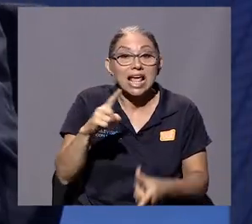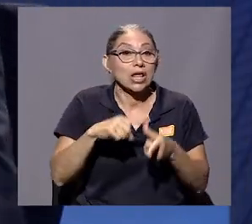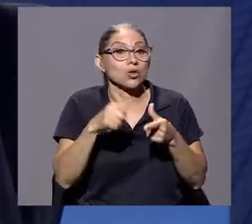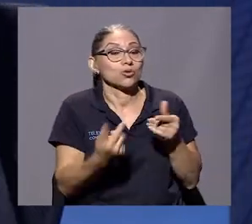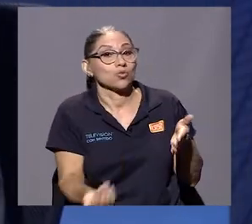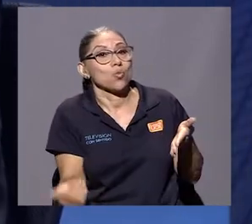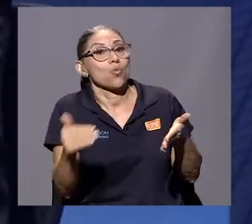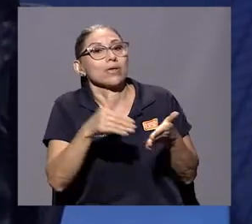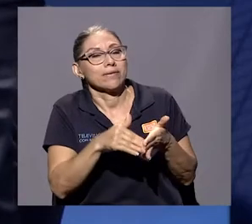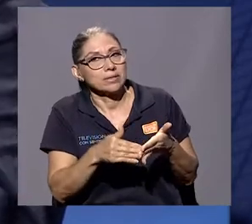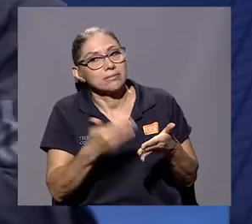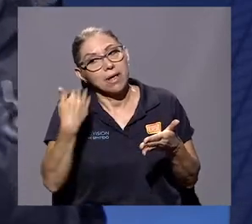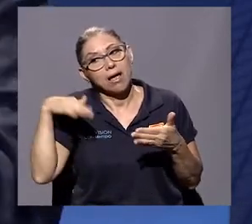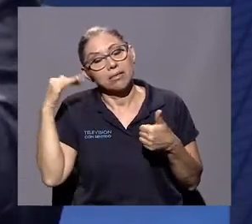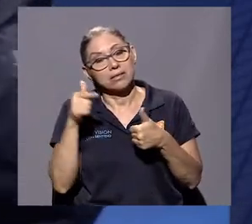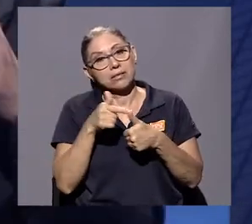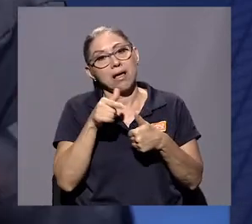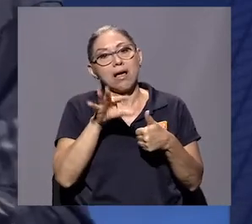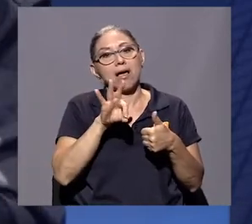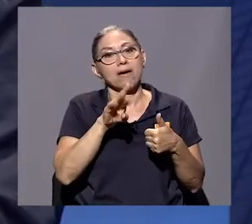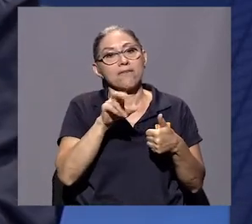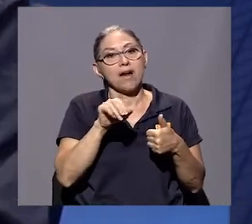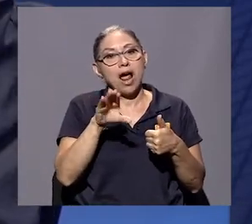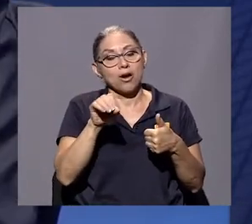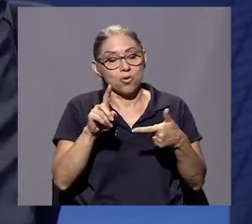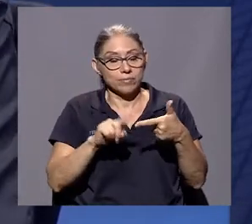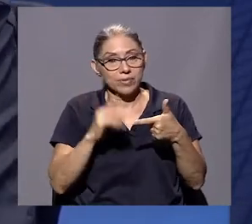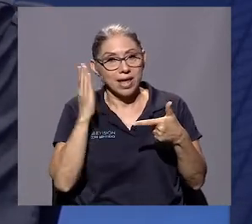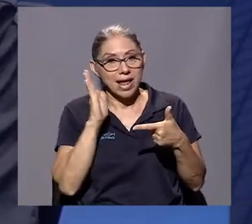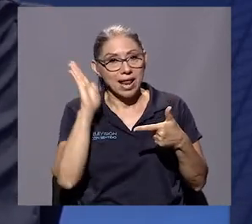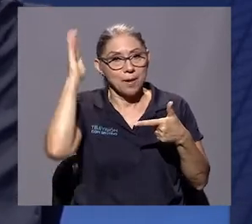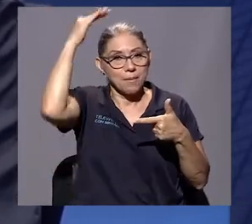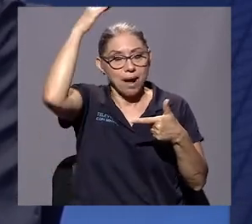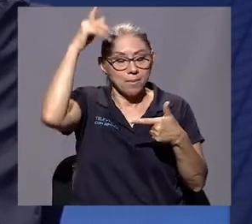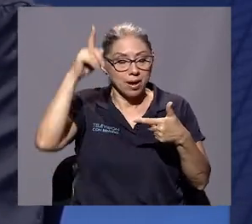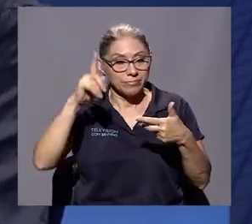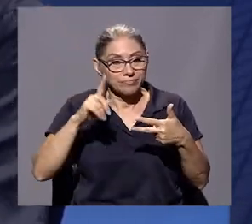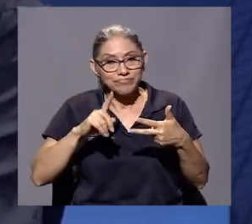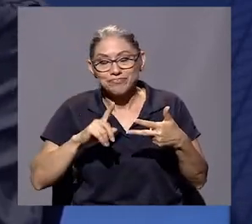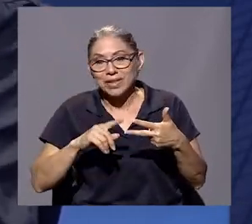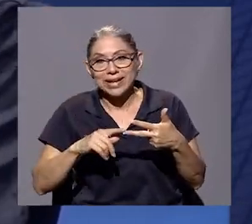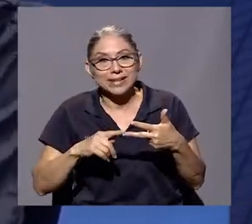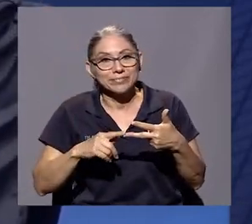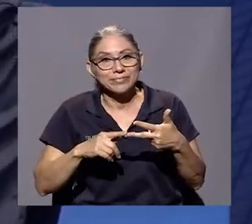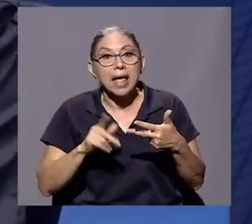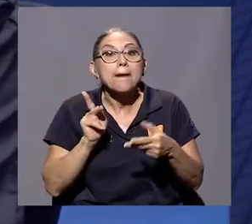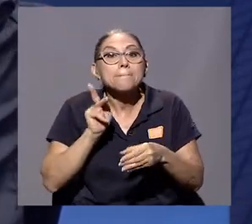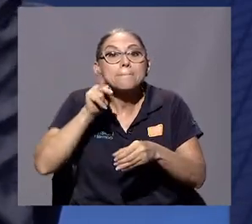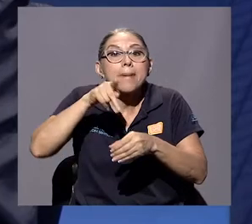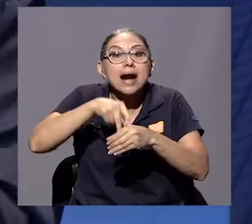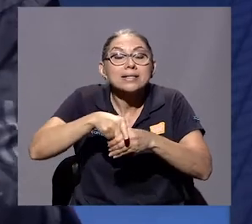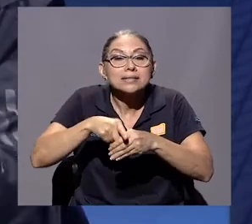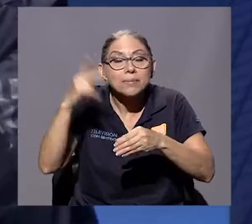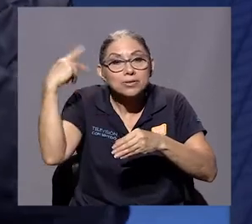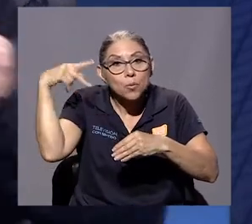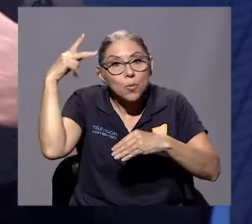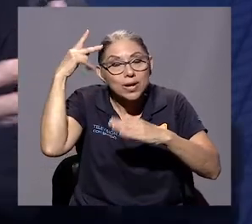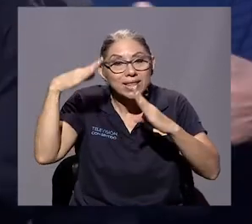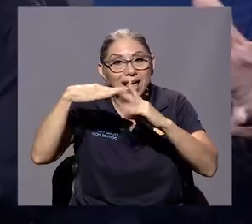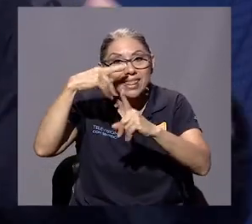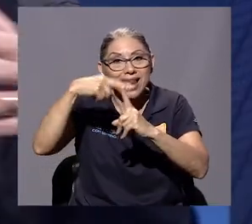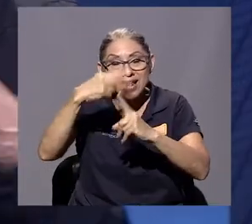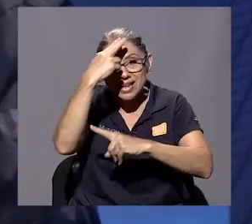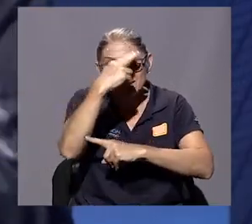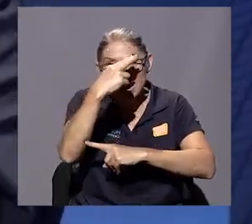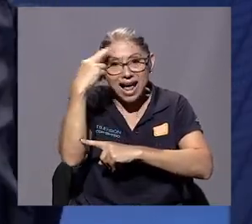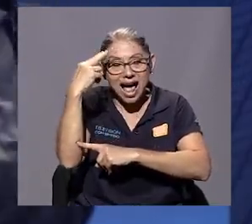el Papa, y esa, y vamos, la participación política de la Iglesia,